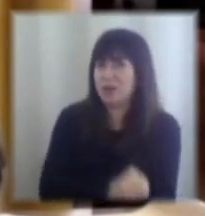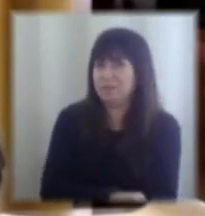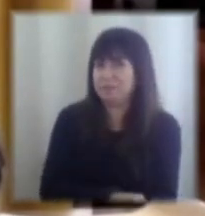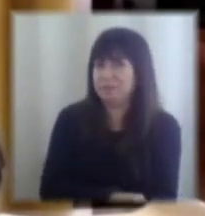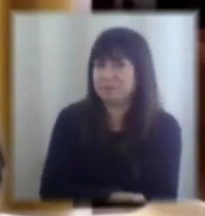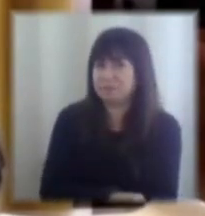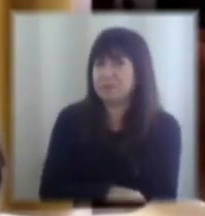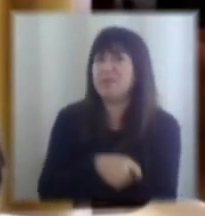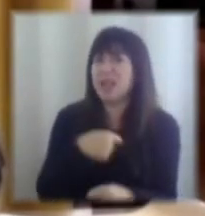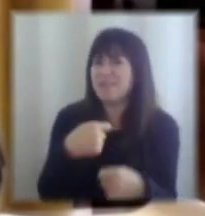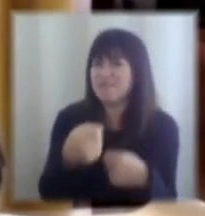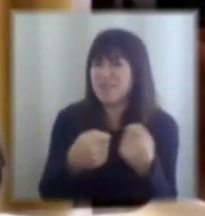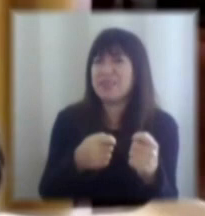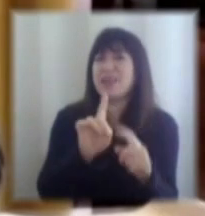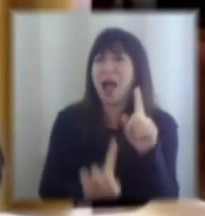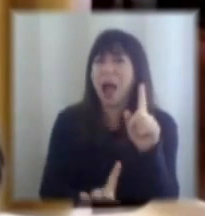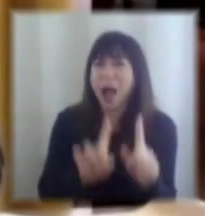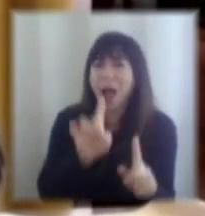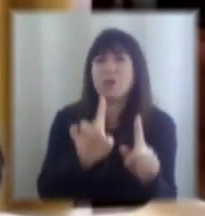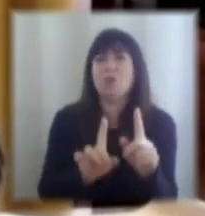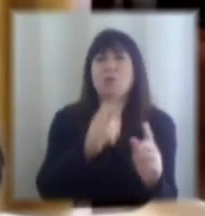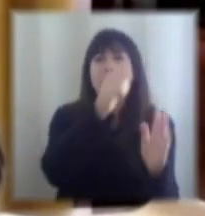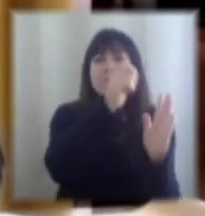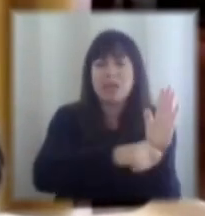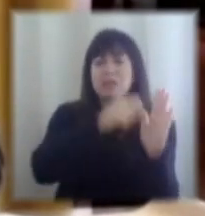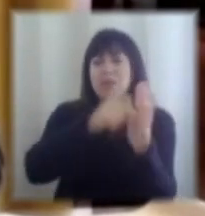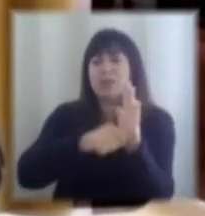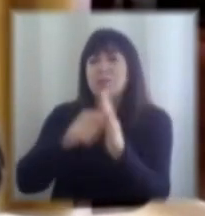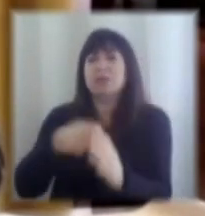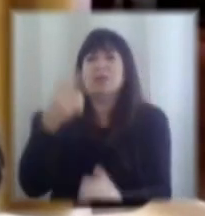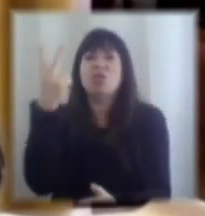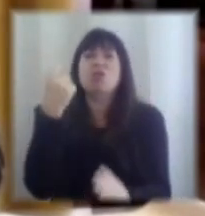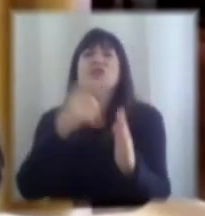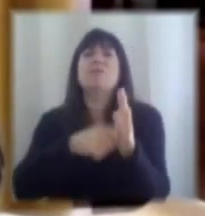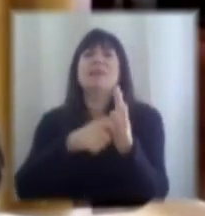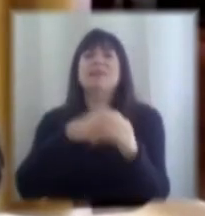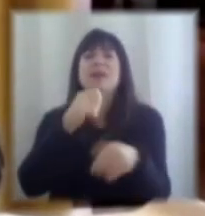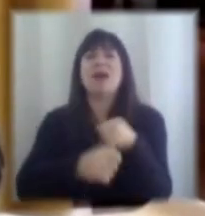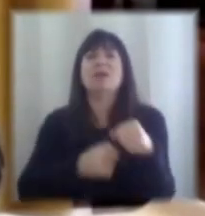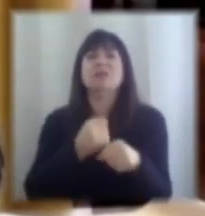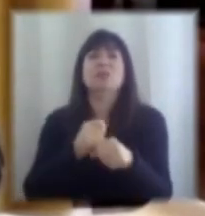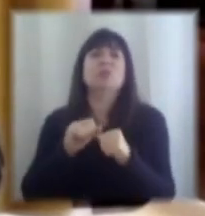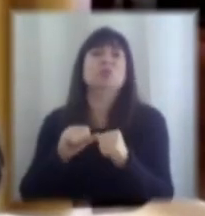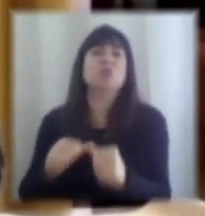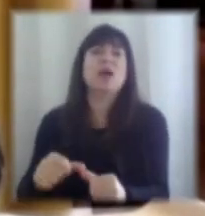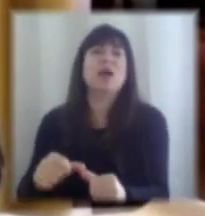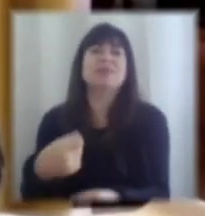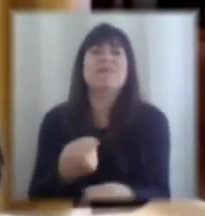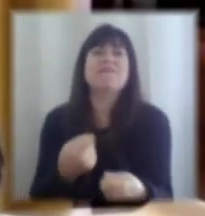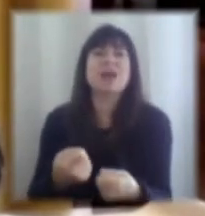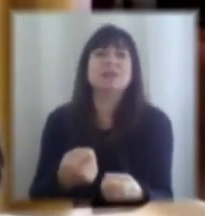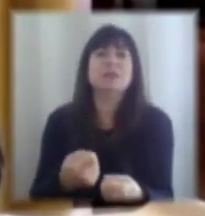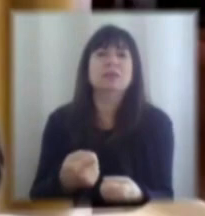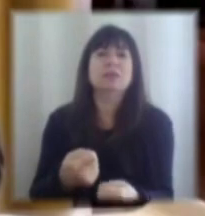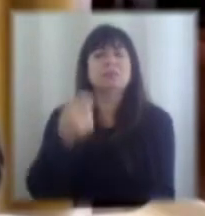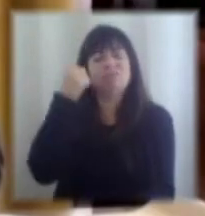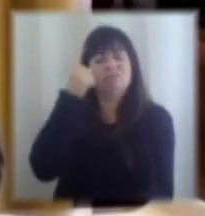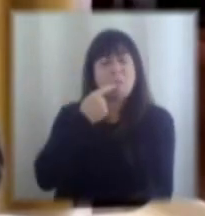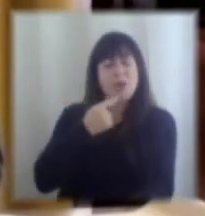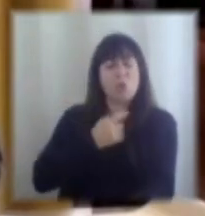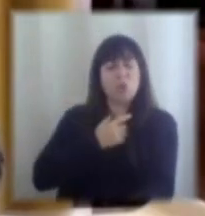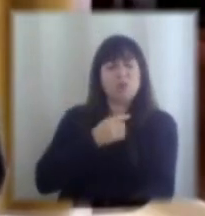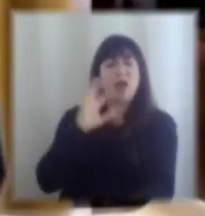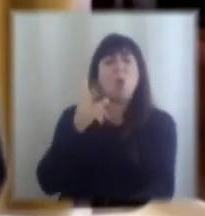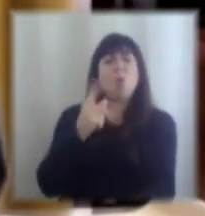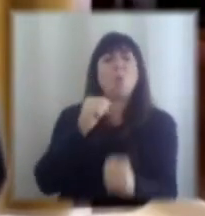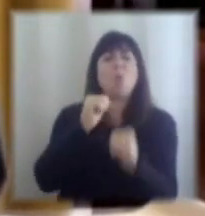algo en todos y cada uno los 12 meses del año y si uno pregunta bueno ¿y cuántas empresas en Chile tienen al